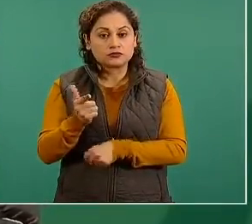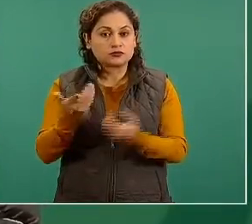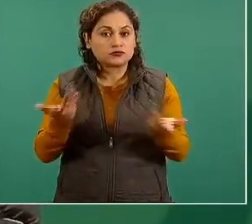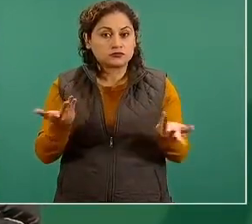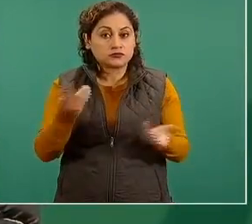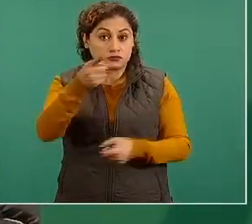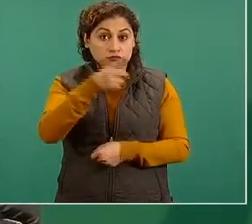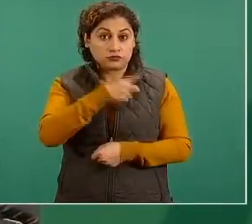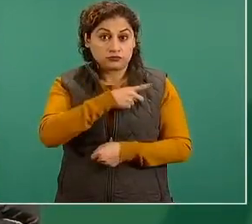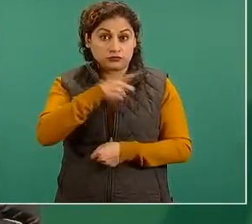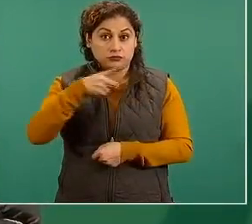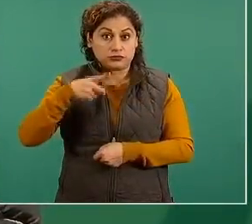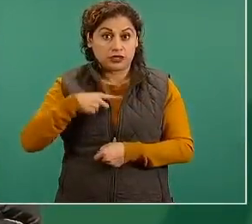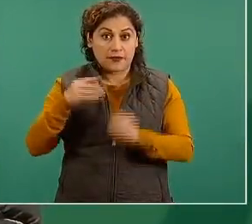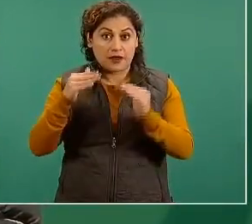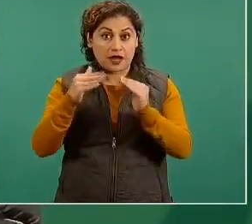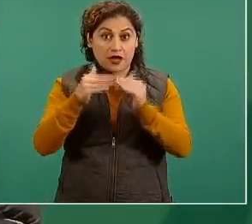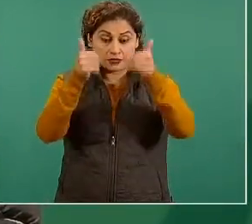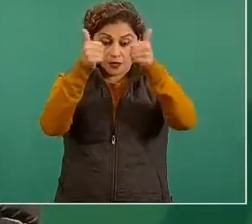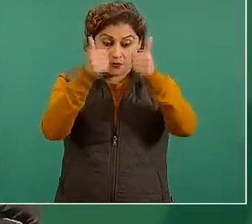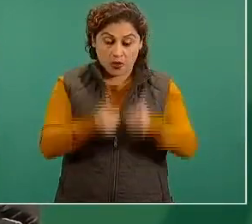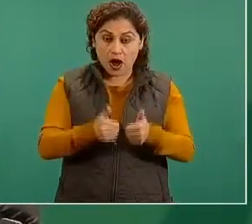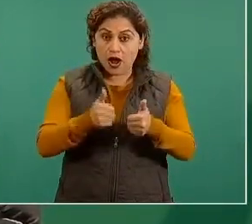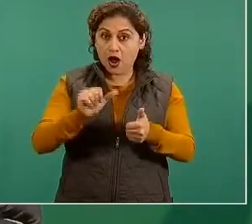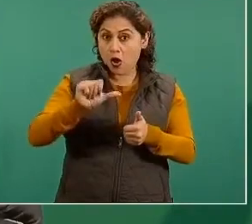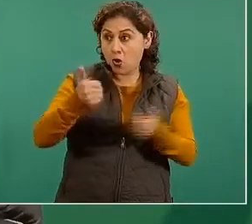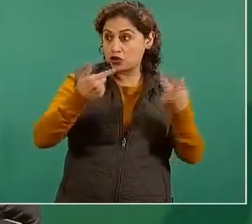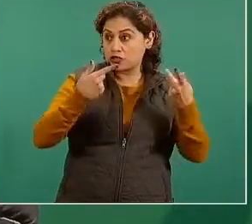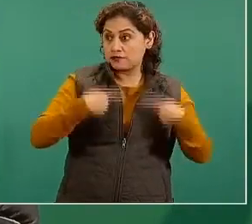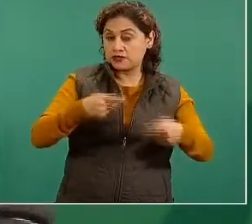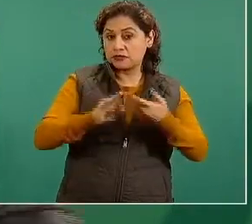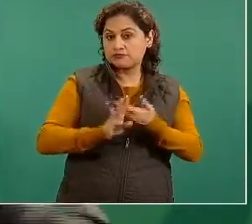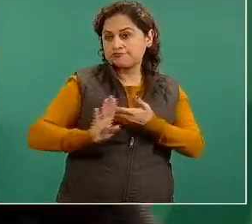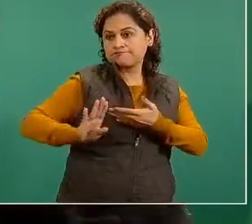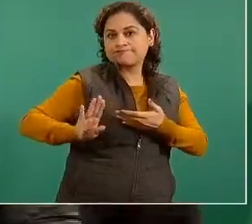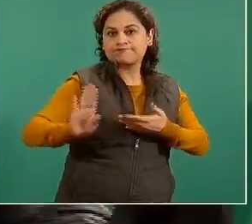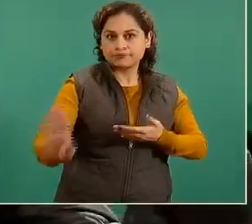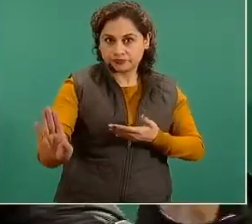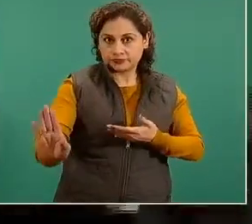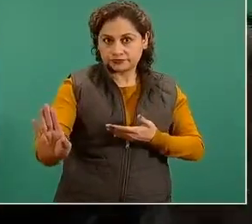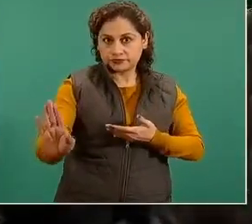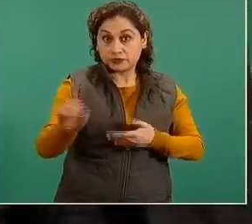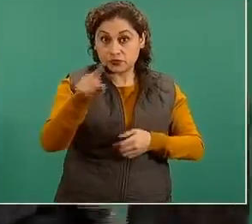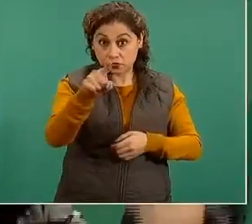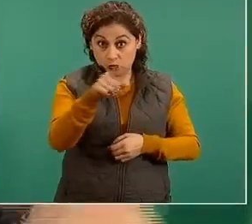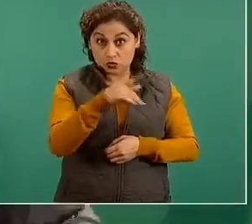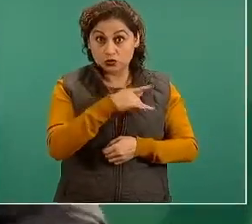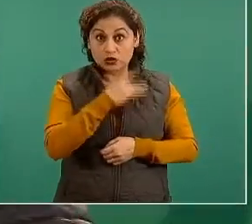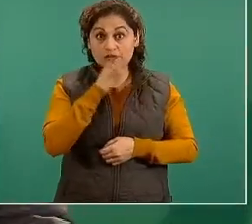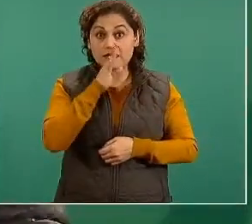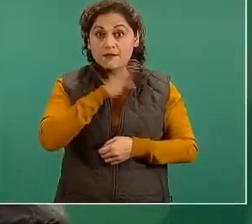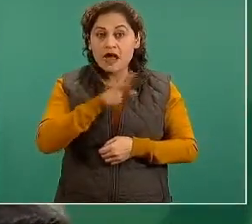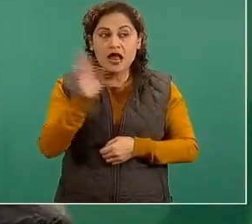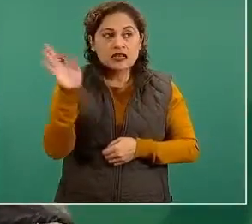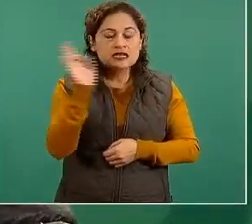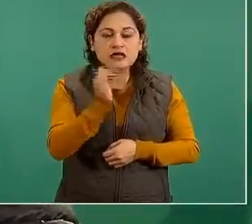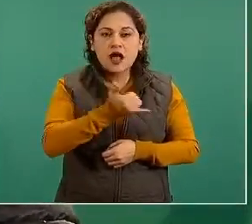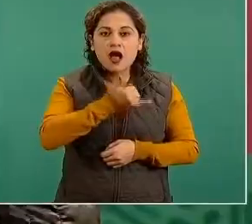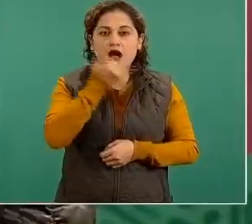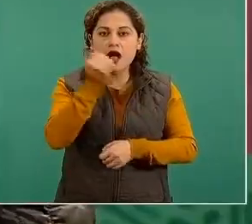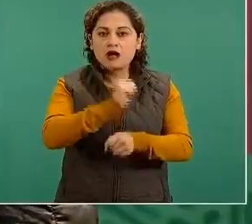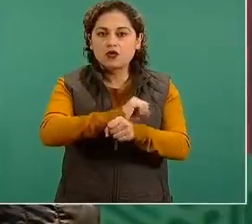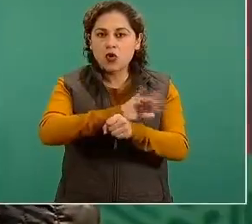aíslese, aíslese y avise a sus contactos de los dos días previos a haber iniciado